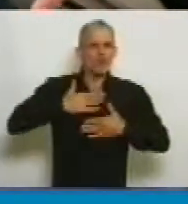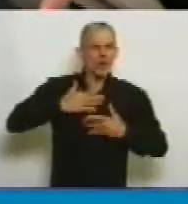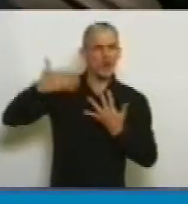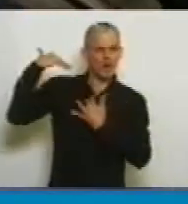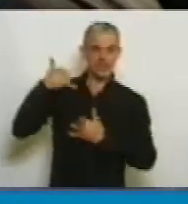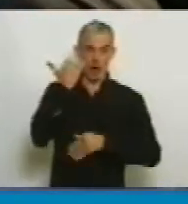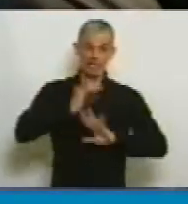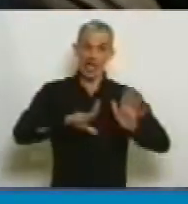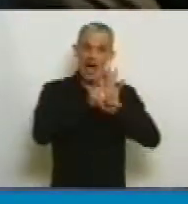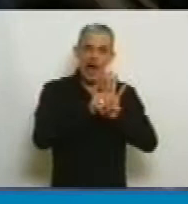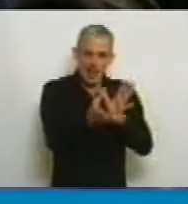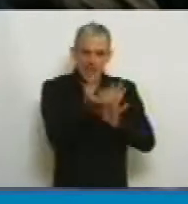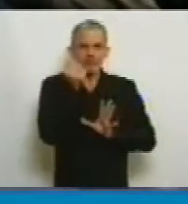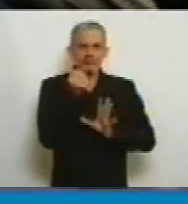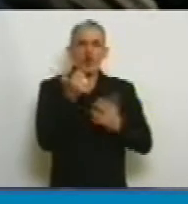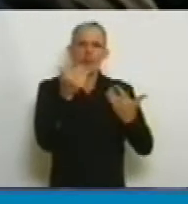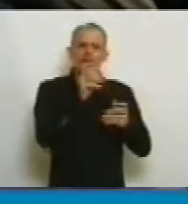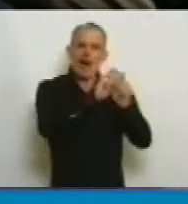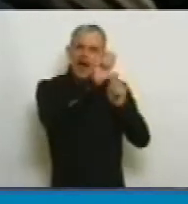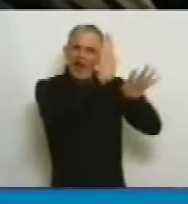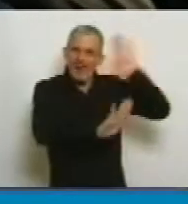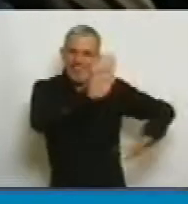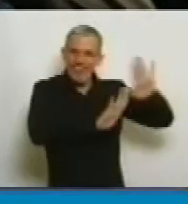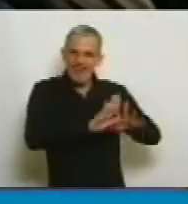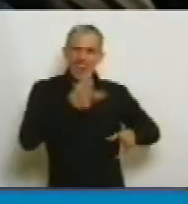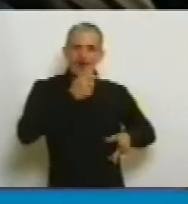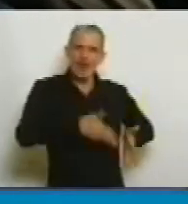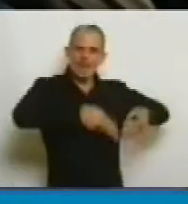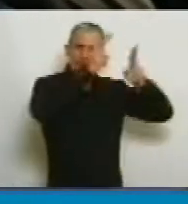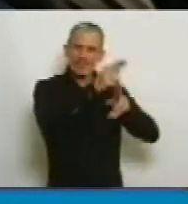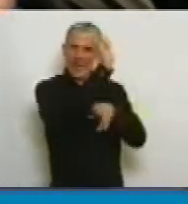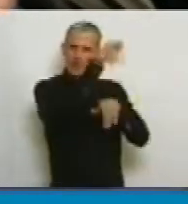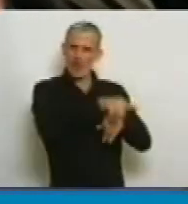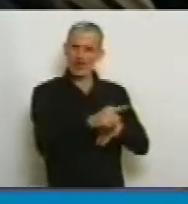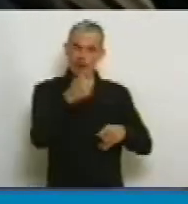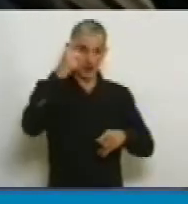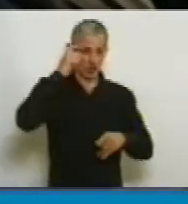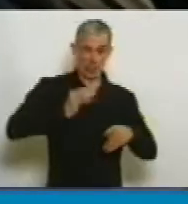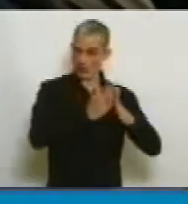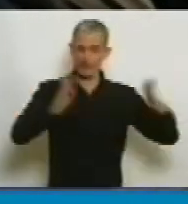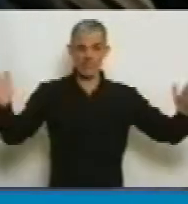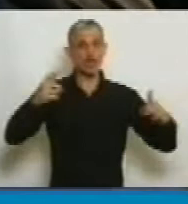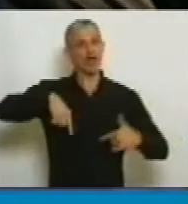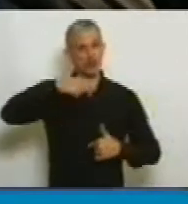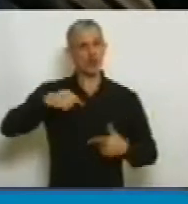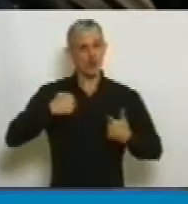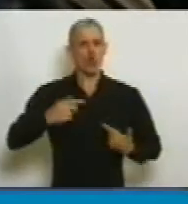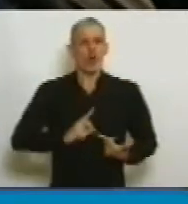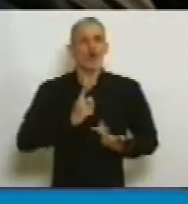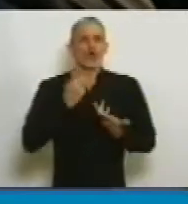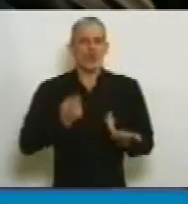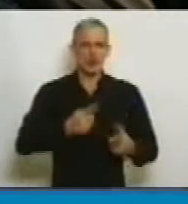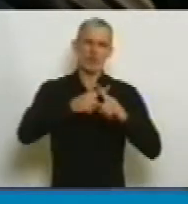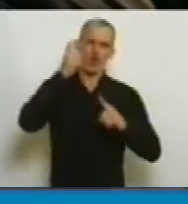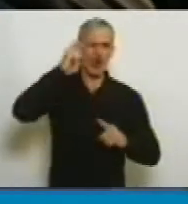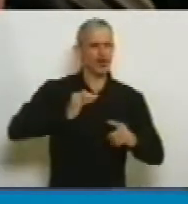en ley y se puede iniciar la restauración del molino en una década de la cual nos sentimos profundamente orgullosos